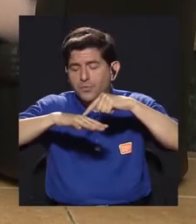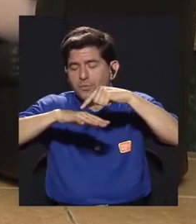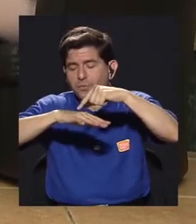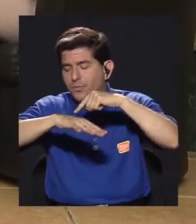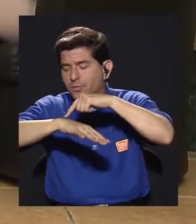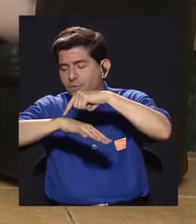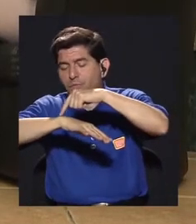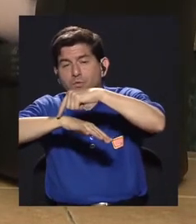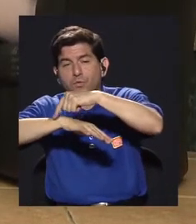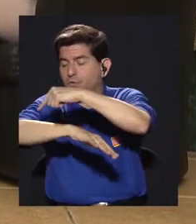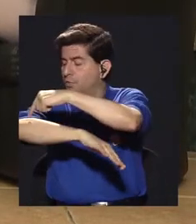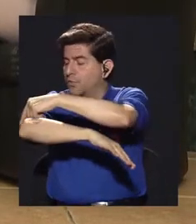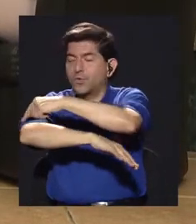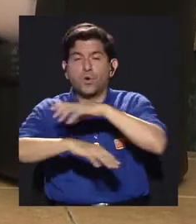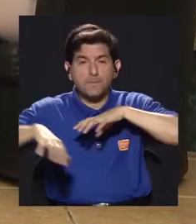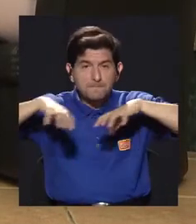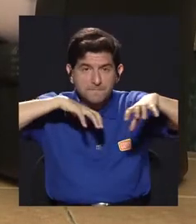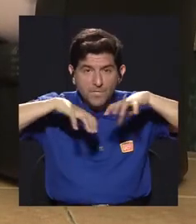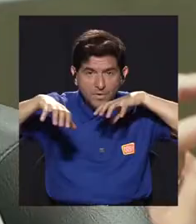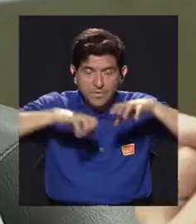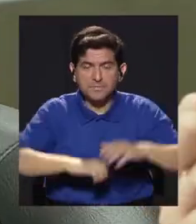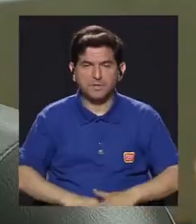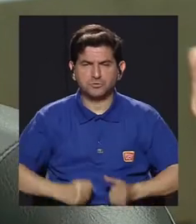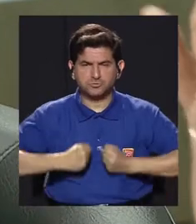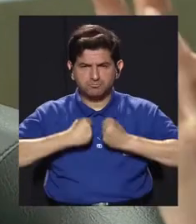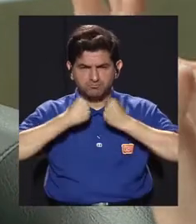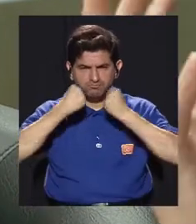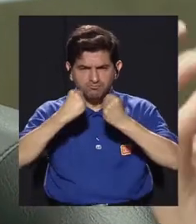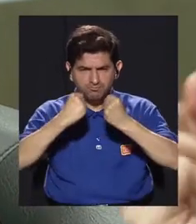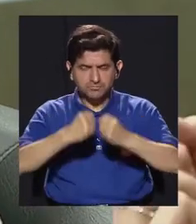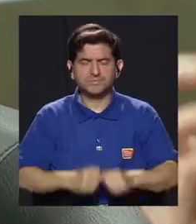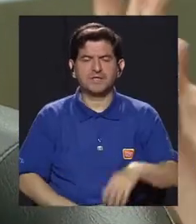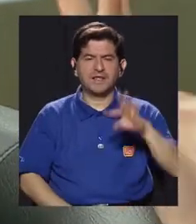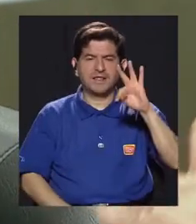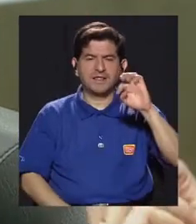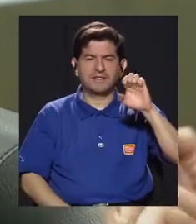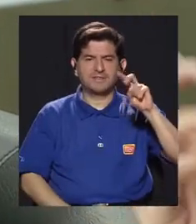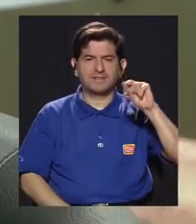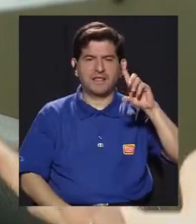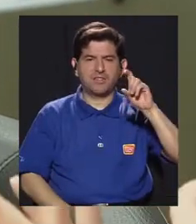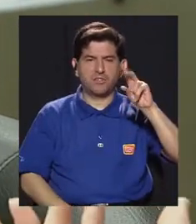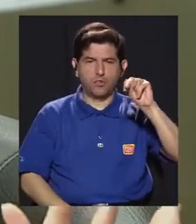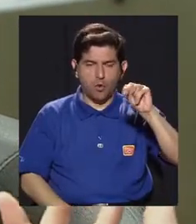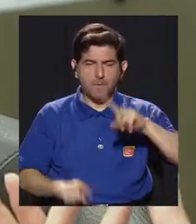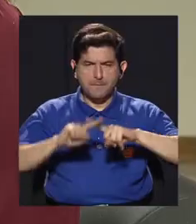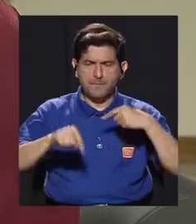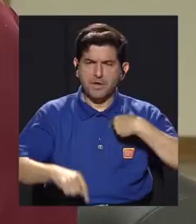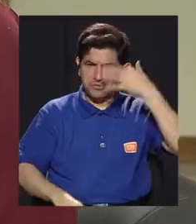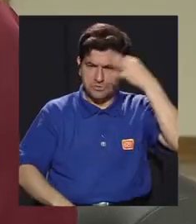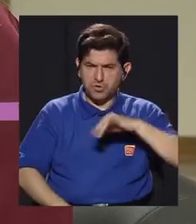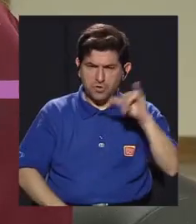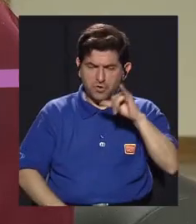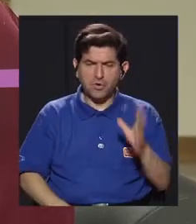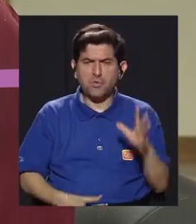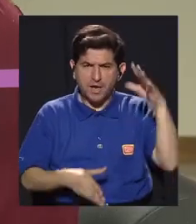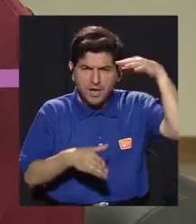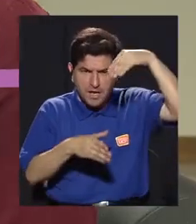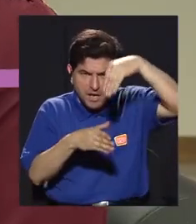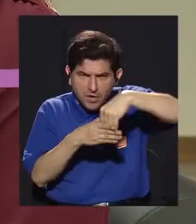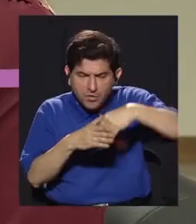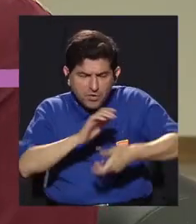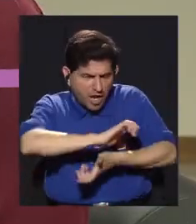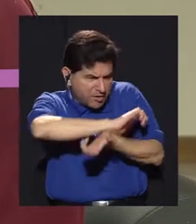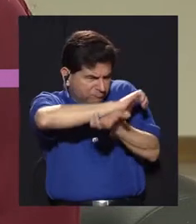articulaciones, ¿verdad? Movimientos que van fortaleciendo los tendones, ¿verdad? Y demás, pero me imagino que también